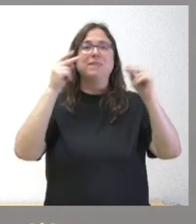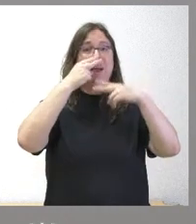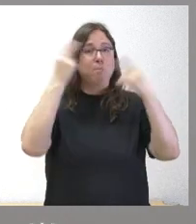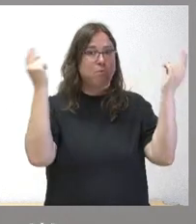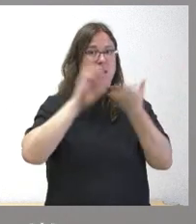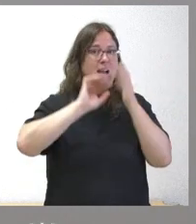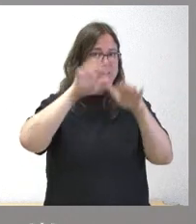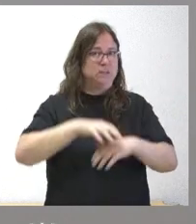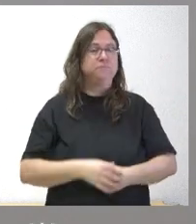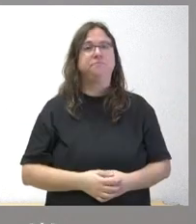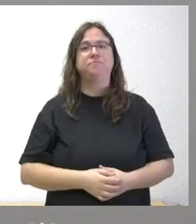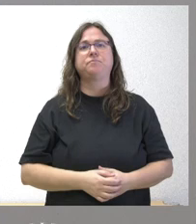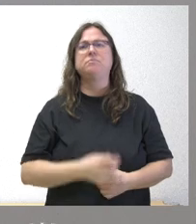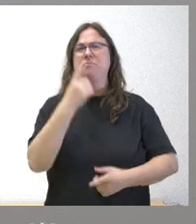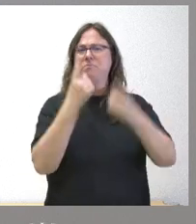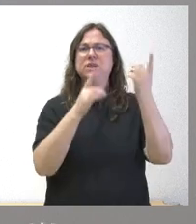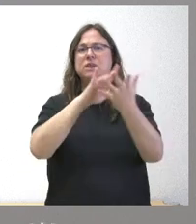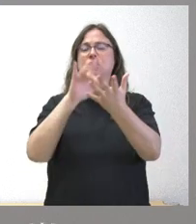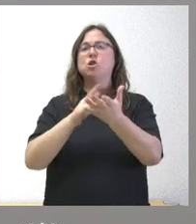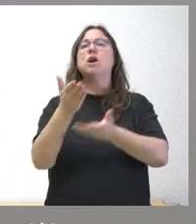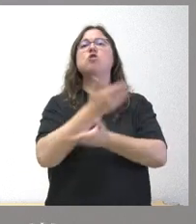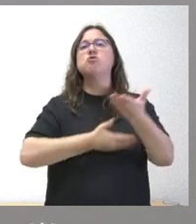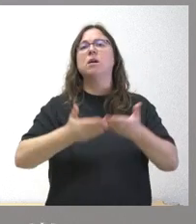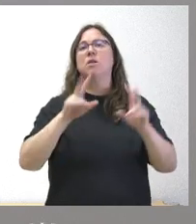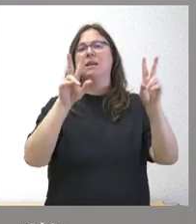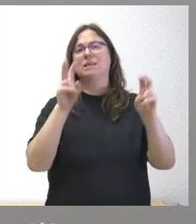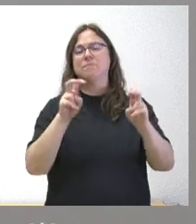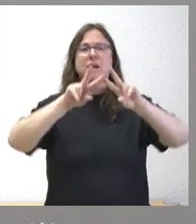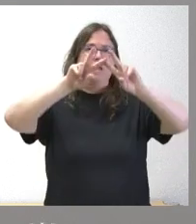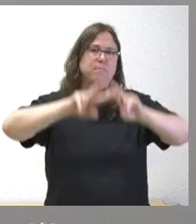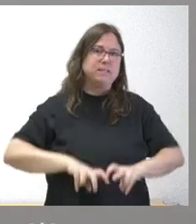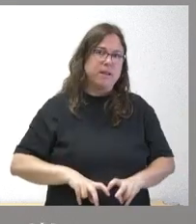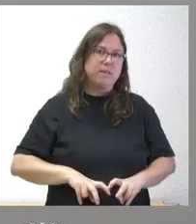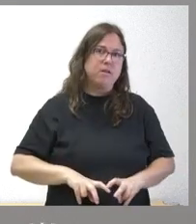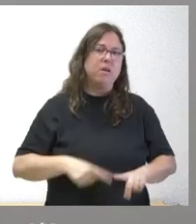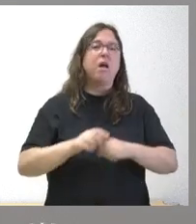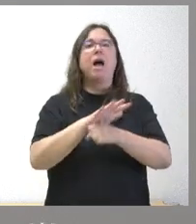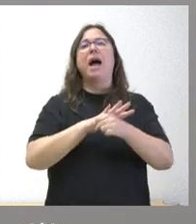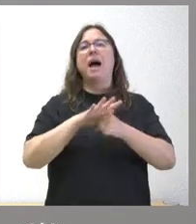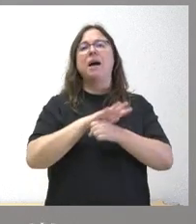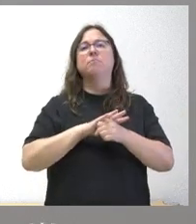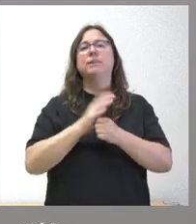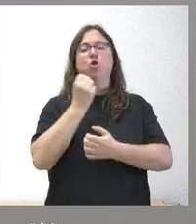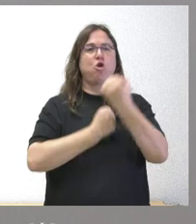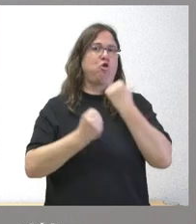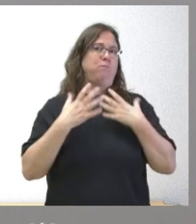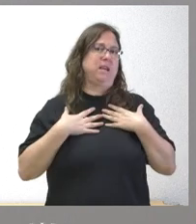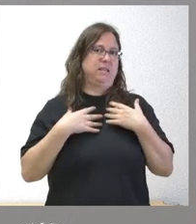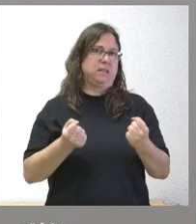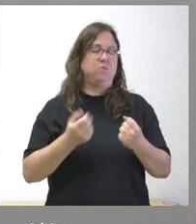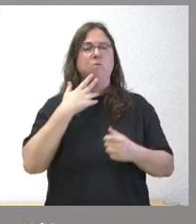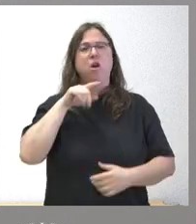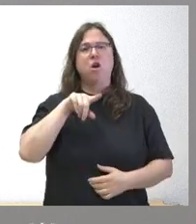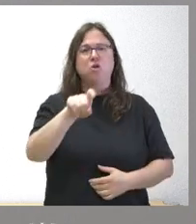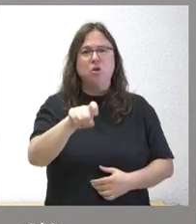comunidad autónoma. Son diversas subvenciones para colaborar en materia de investigación en el ámbito de economía de la salud. Hablamos de oncología,